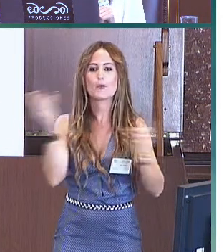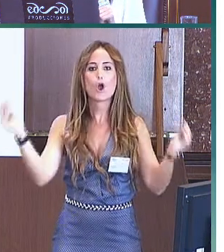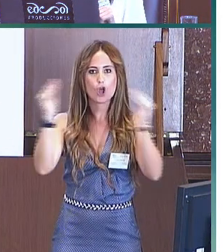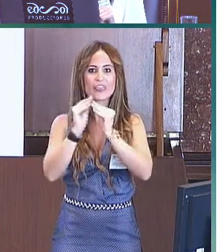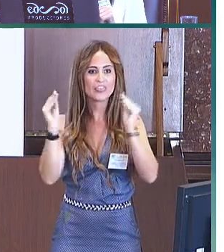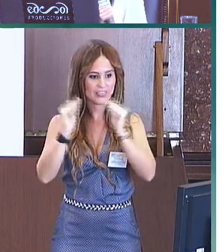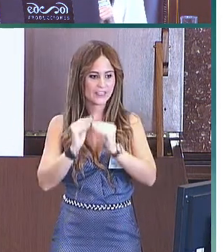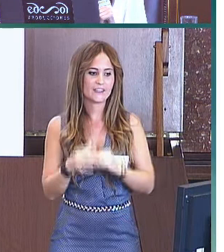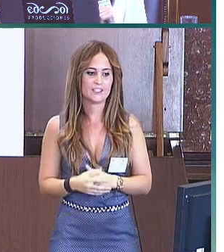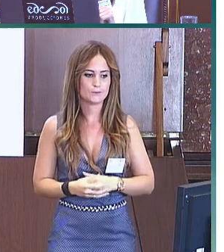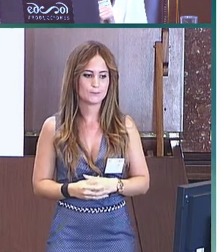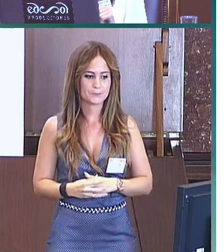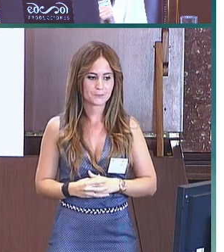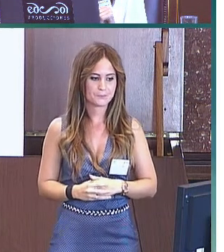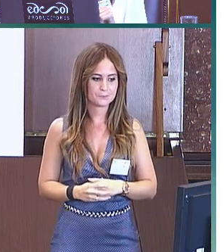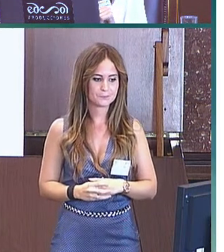simultáneamente.